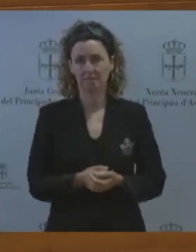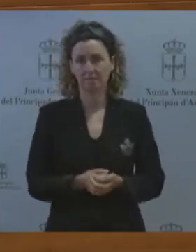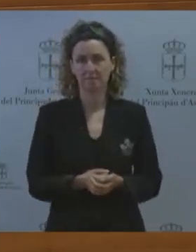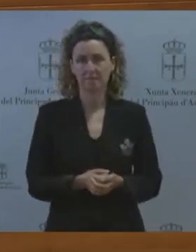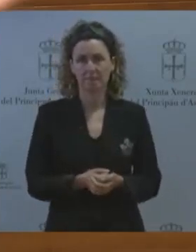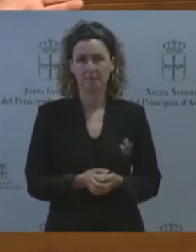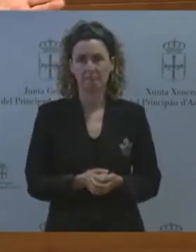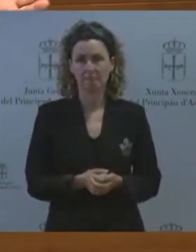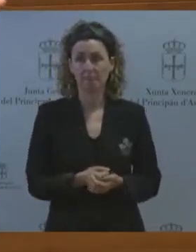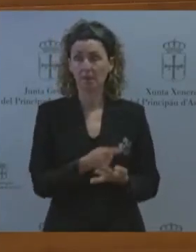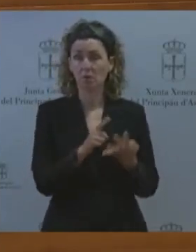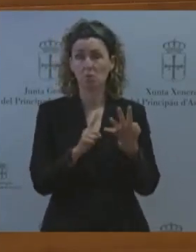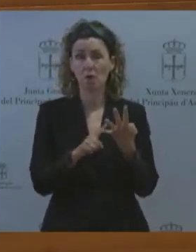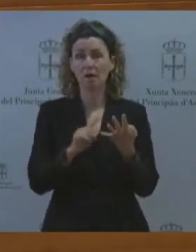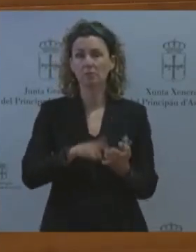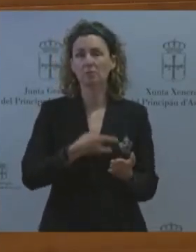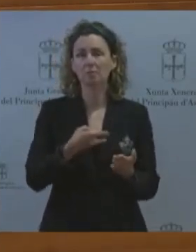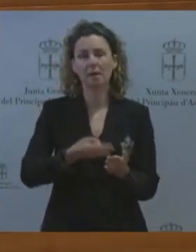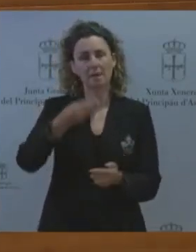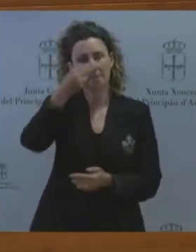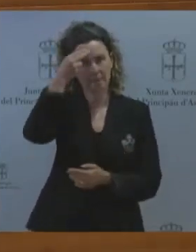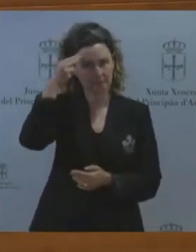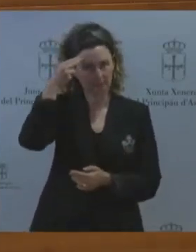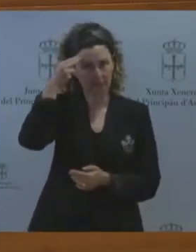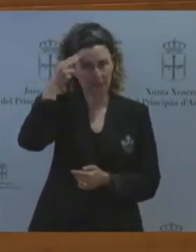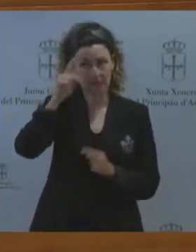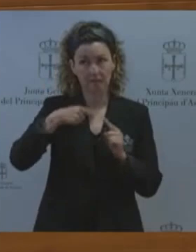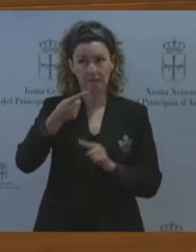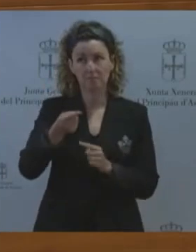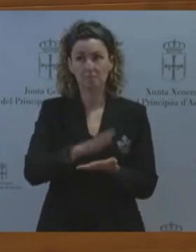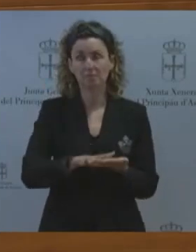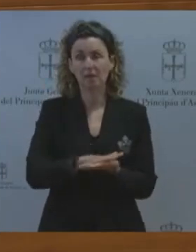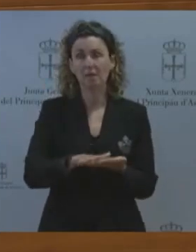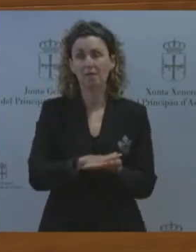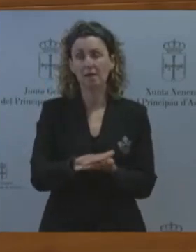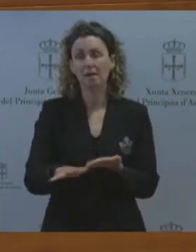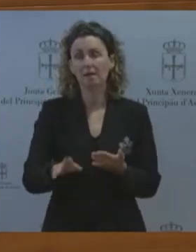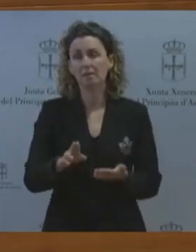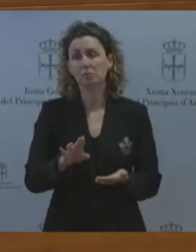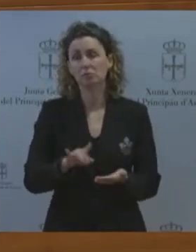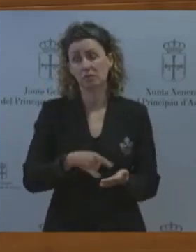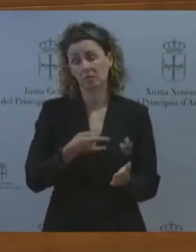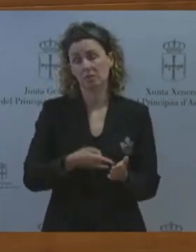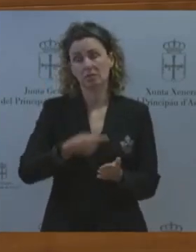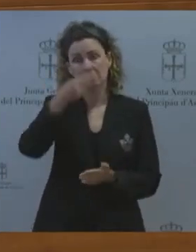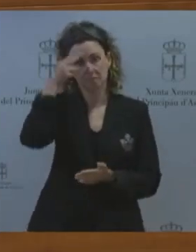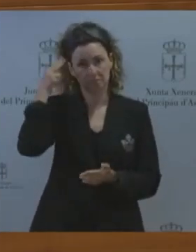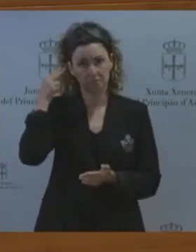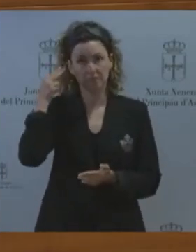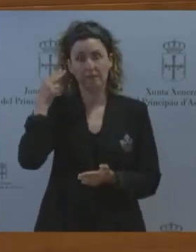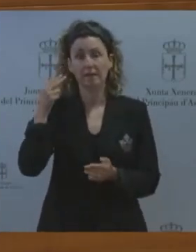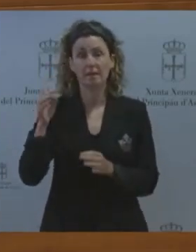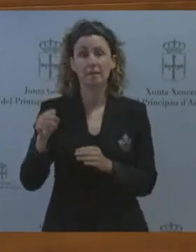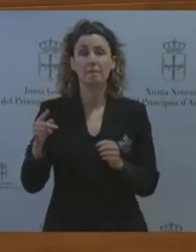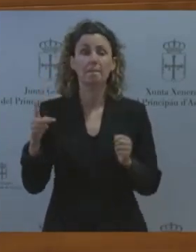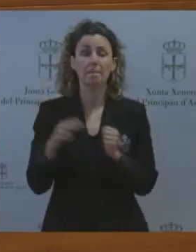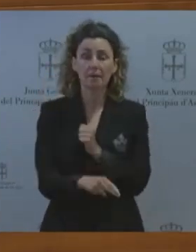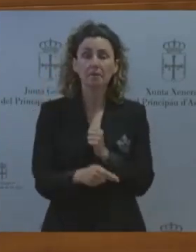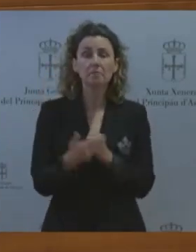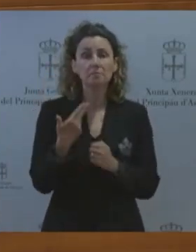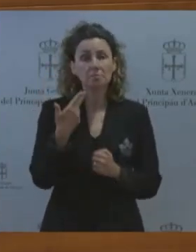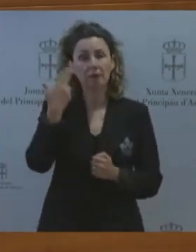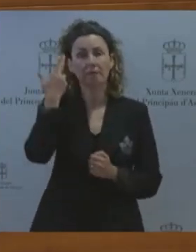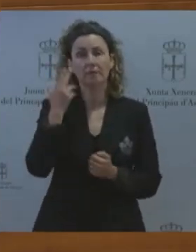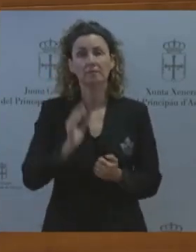luego volveré a salud mental con rango de ley y un plan de prevención contra el suicidio con especial atención a la edad infanto